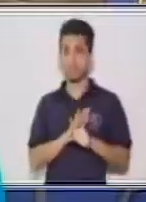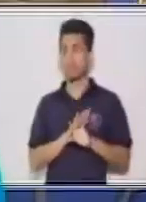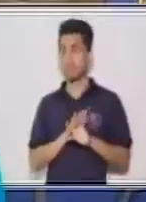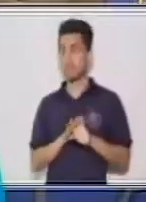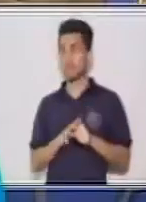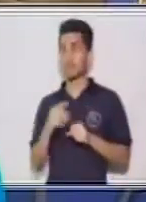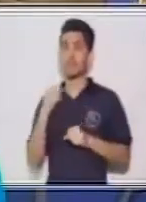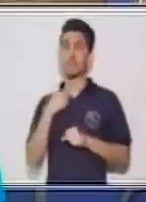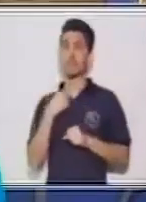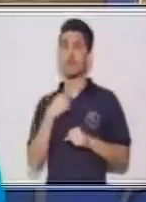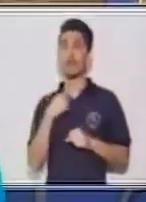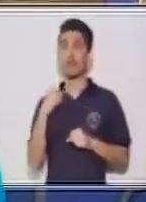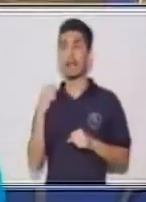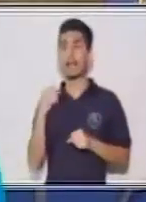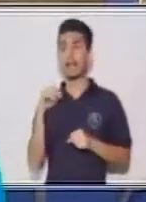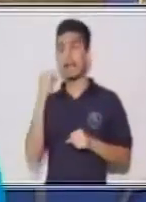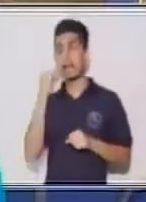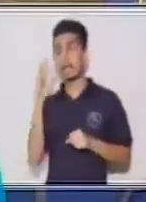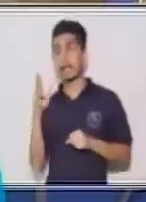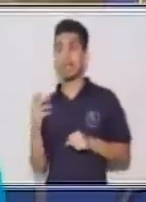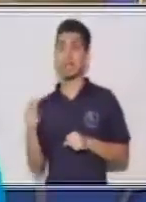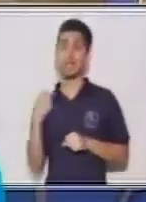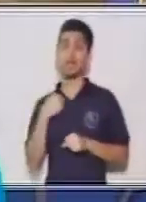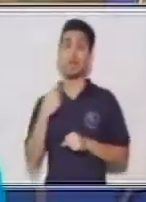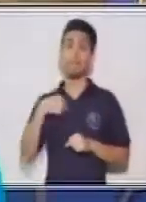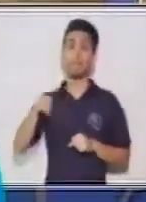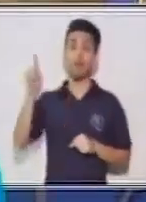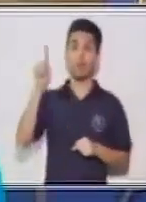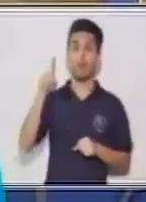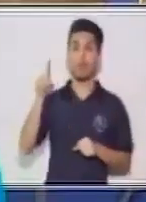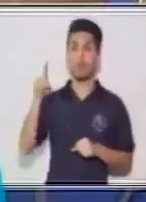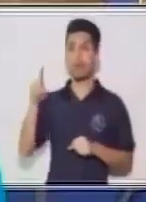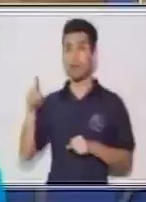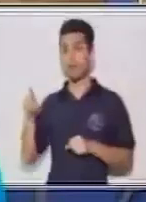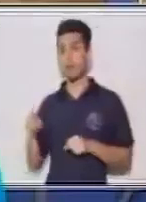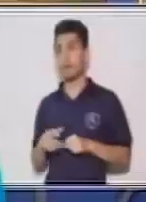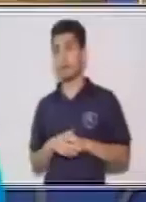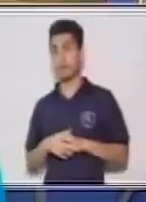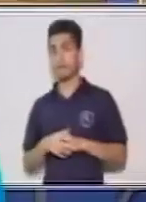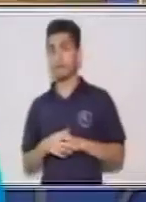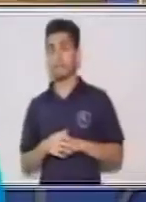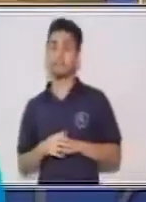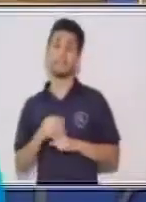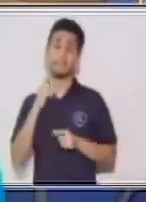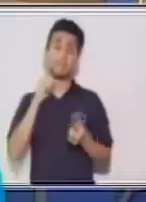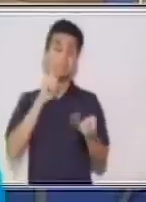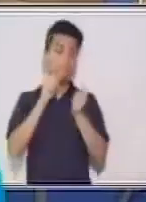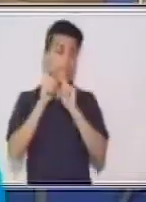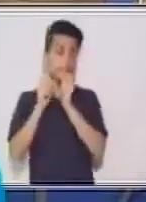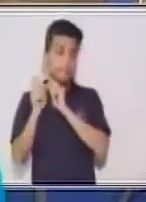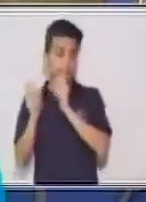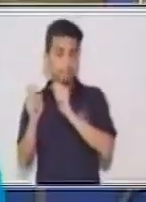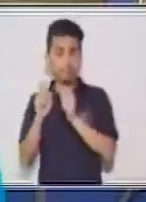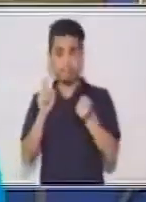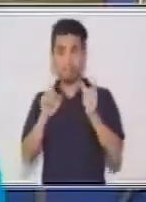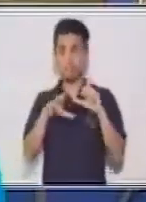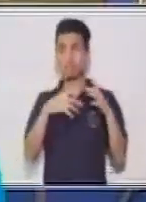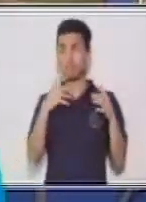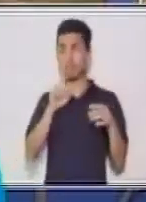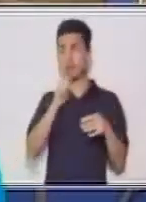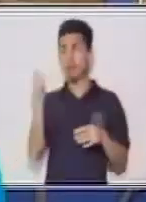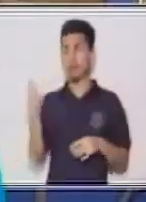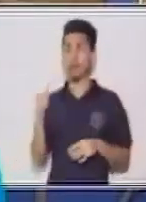yo ir, tú ir, nosotros ir, sino que al contrario de eso, se va cambiando, se va combinando por